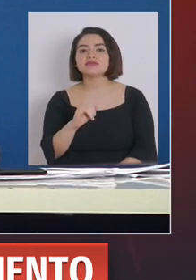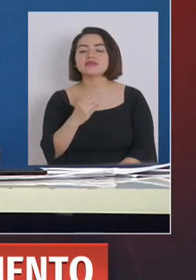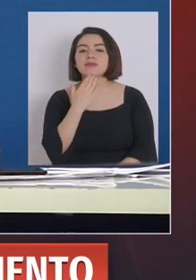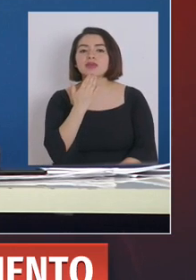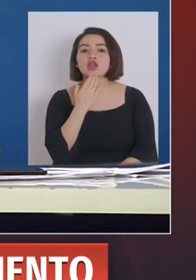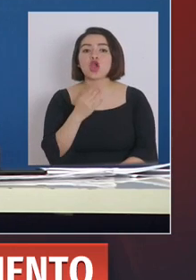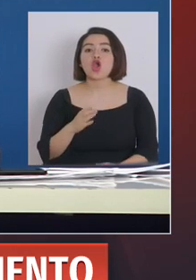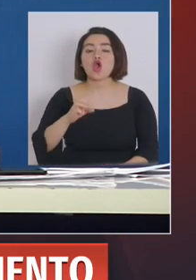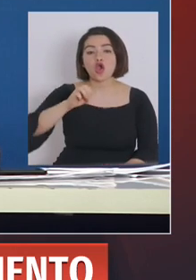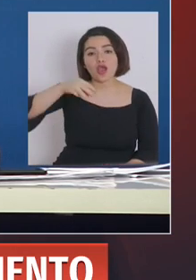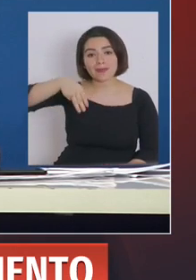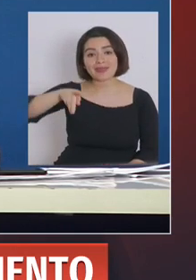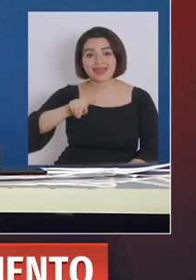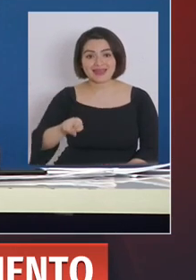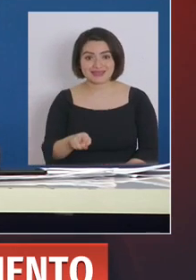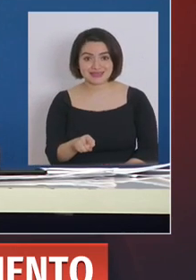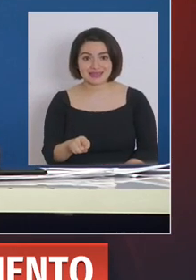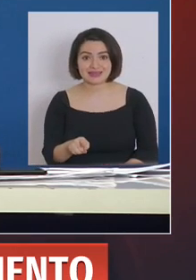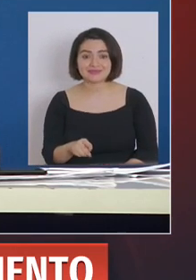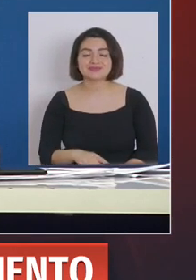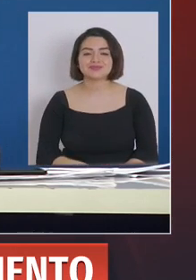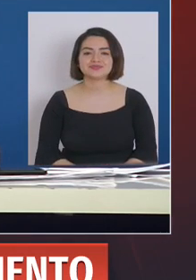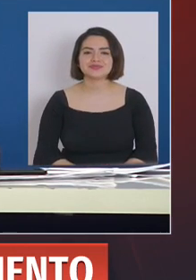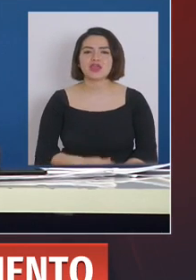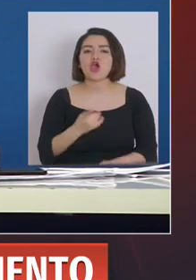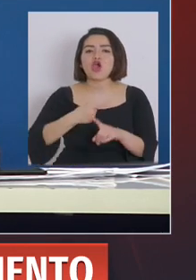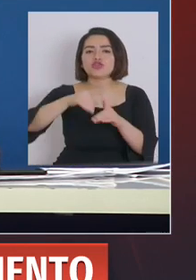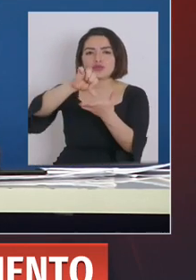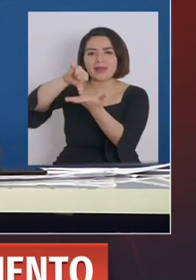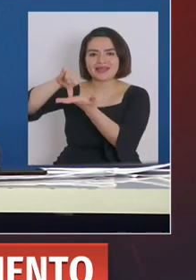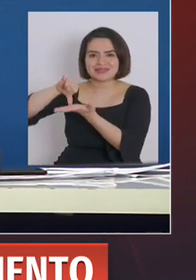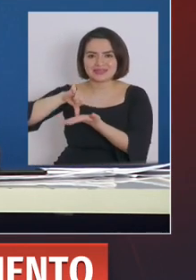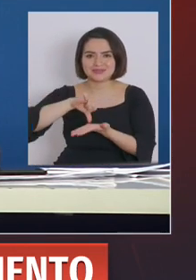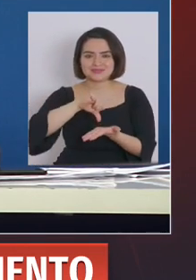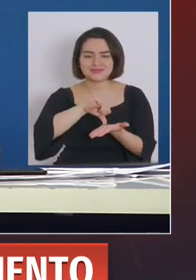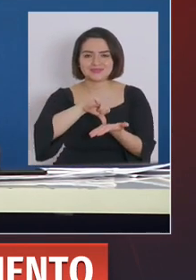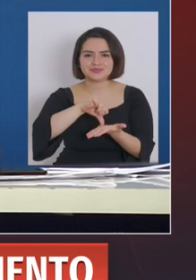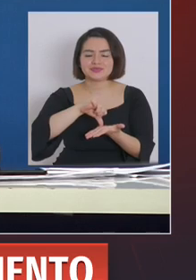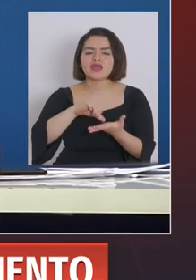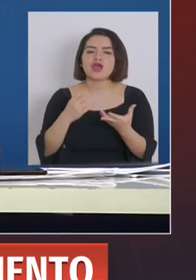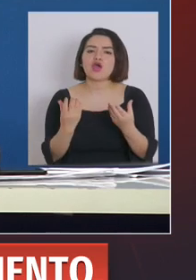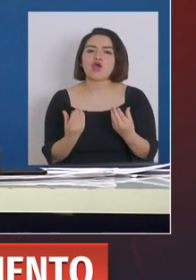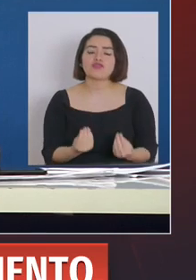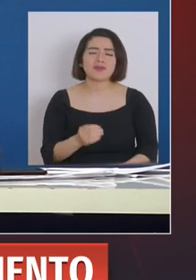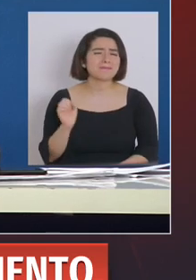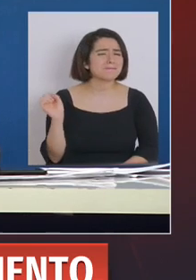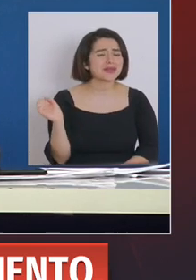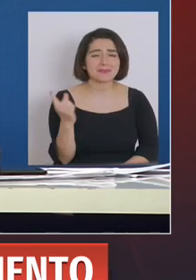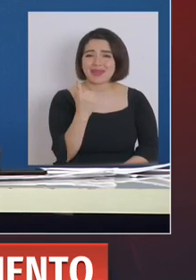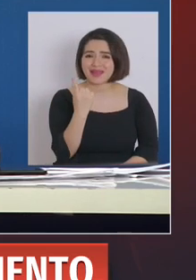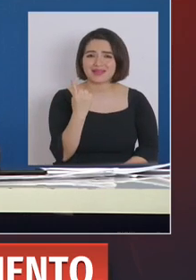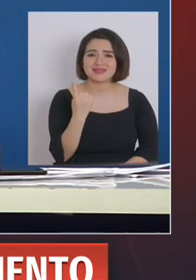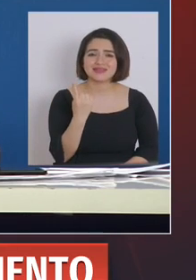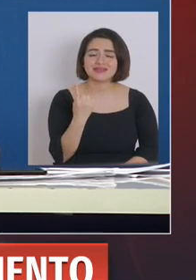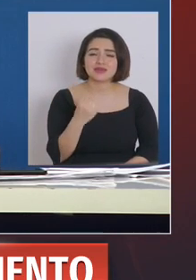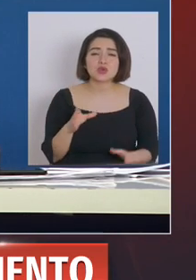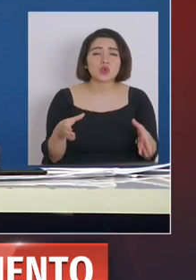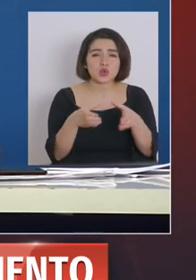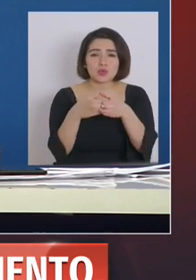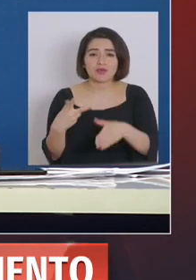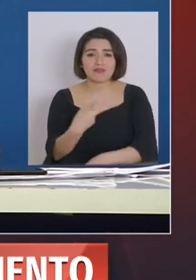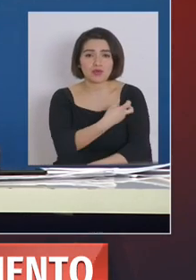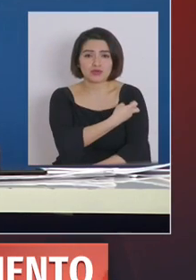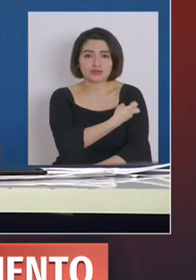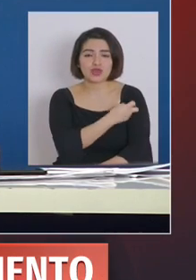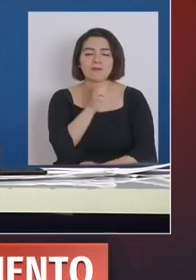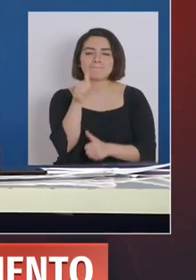de la Organización Mundial de la Salud a lo que han hecho otros países y obviamente que la primera población a vacunar